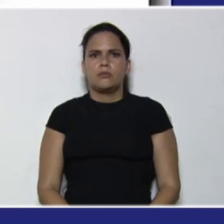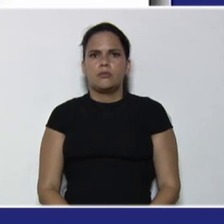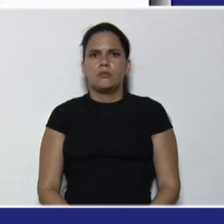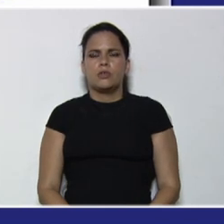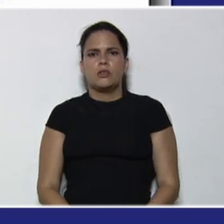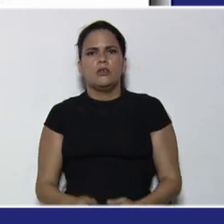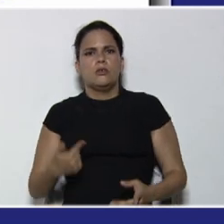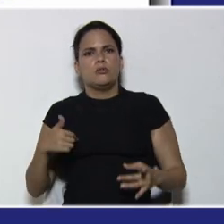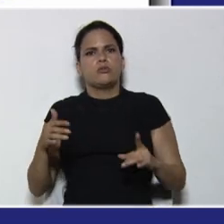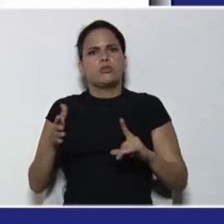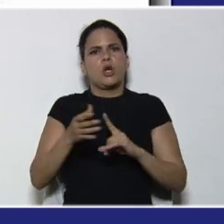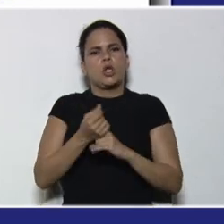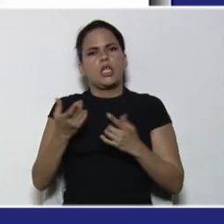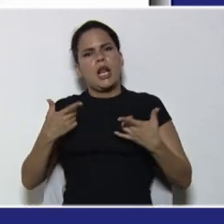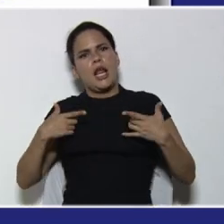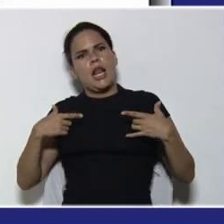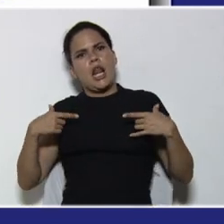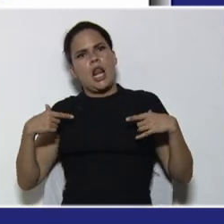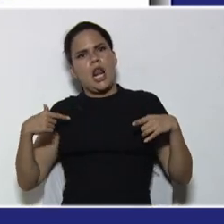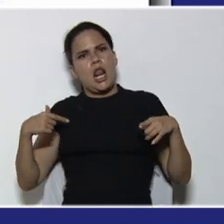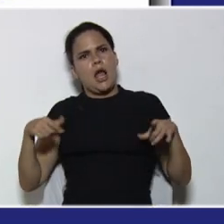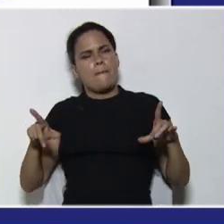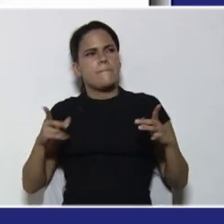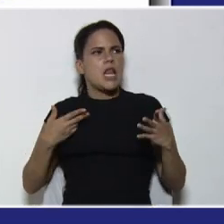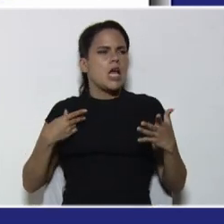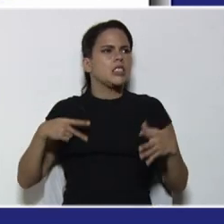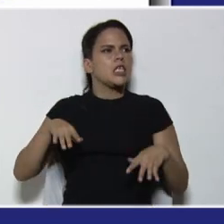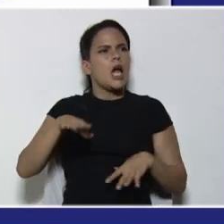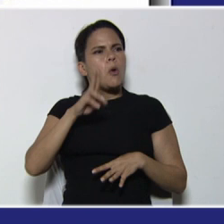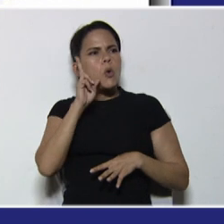vamos a encontrar, en la plaza Bolívar, uno venía de,